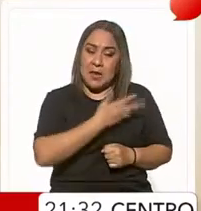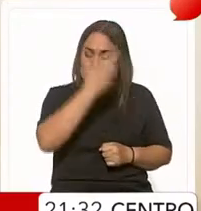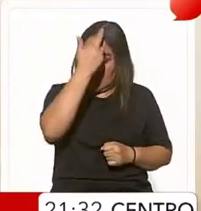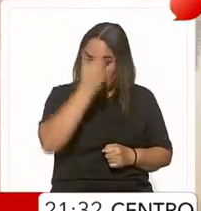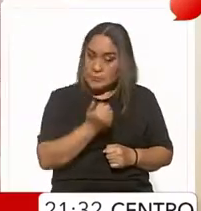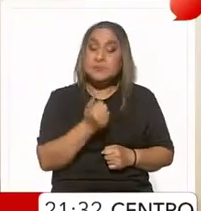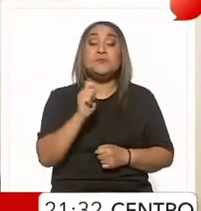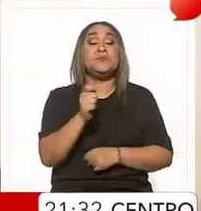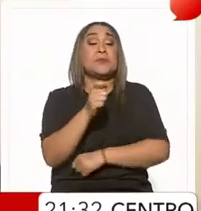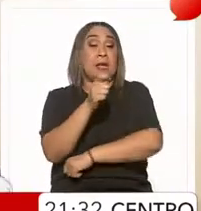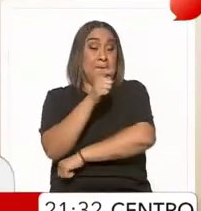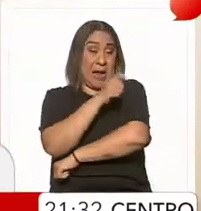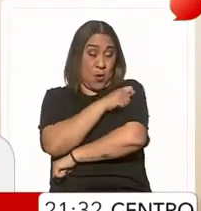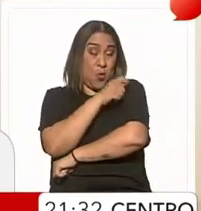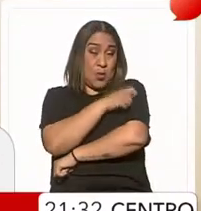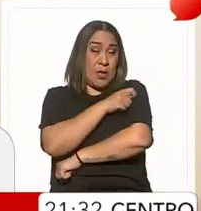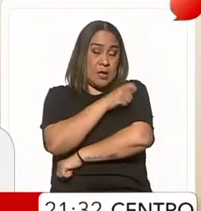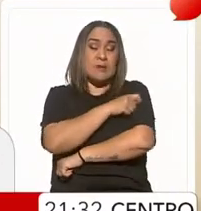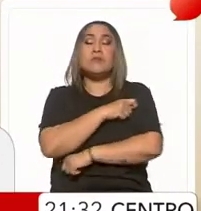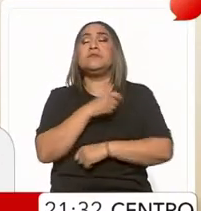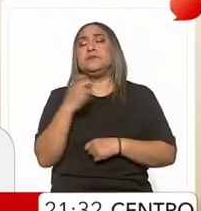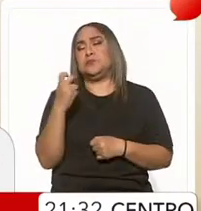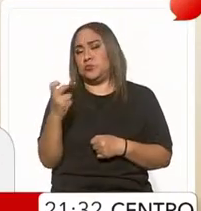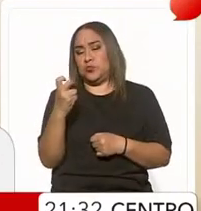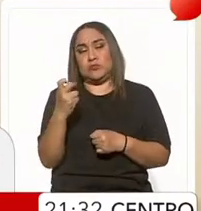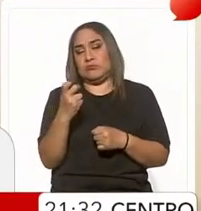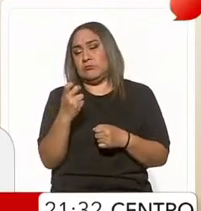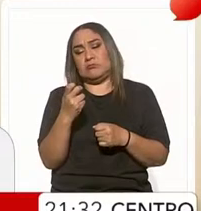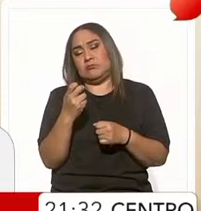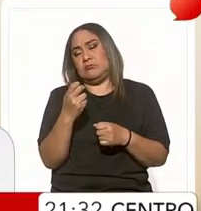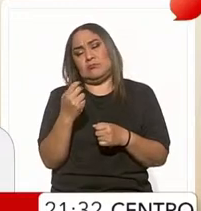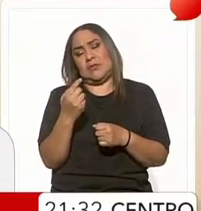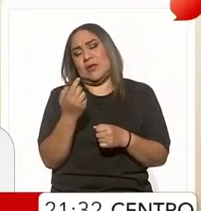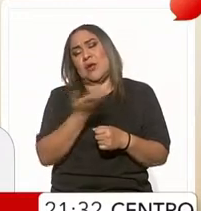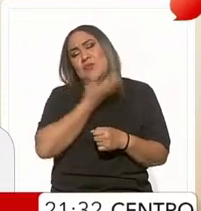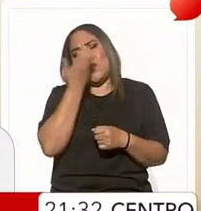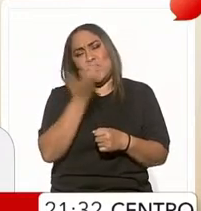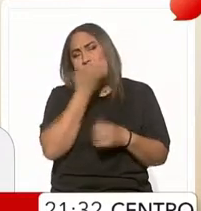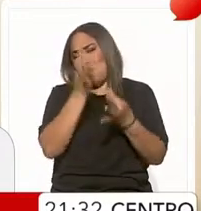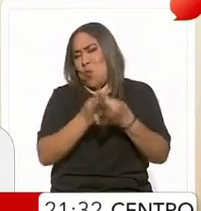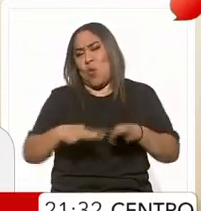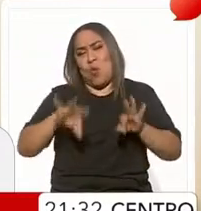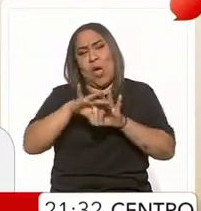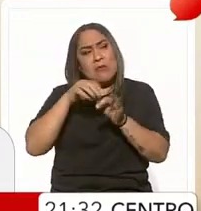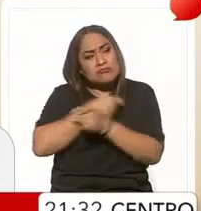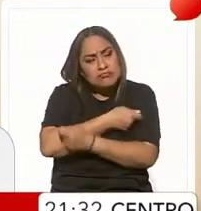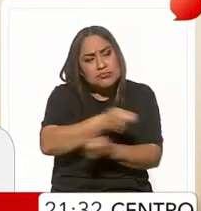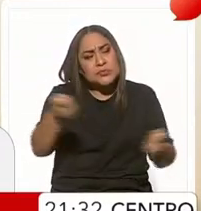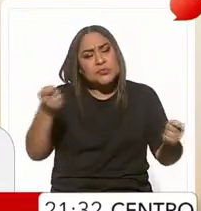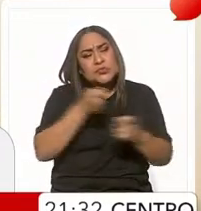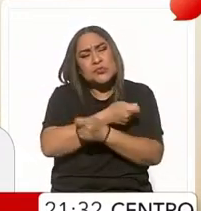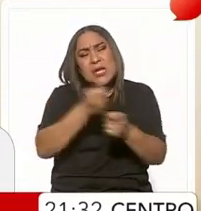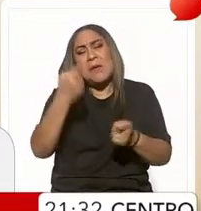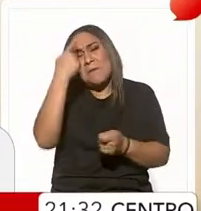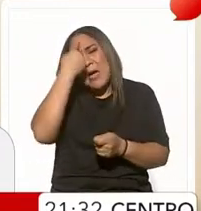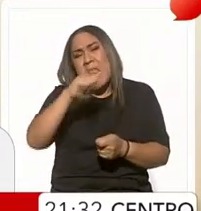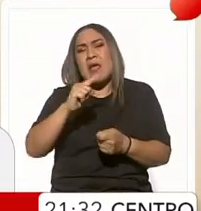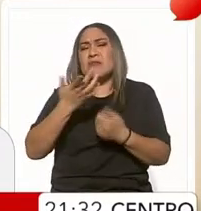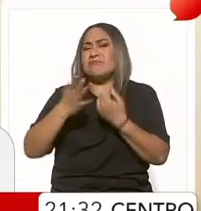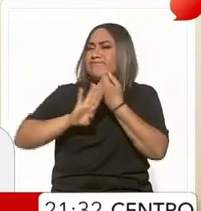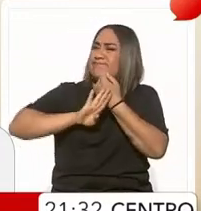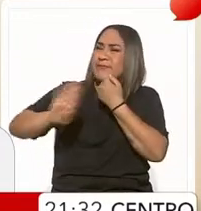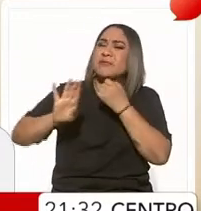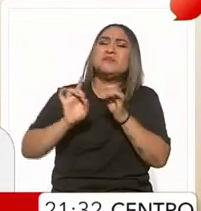la vacunación ha sido uno de los programas fundamentales de la salud pública para prevenir una serie de enfermedades que,